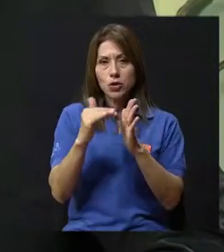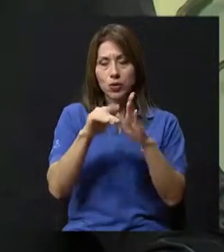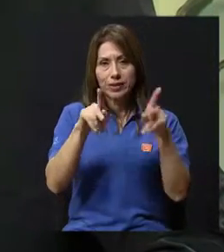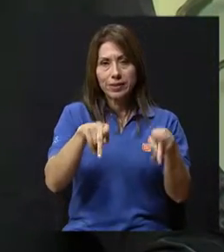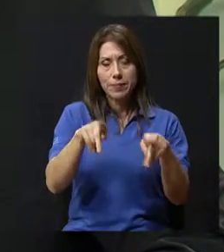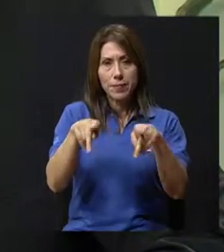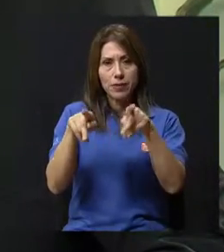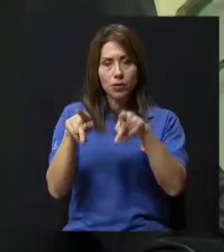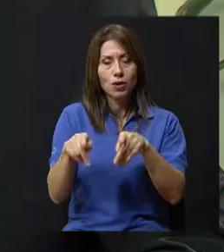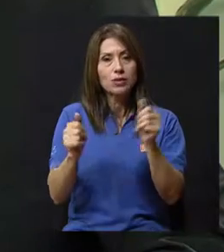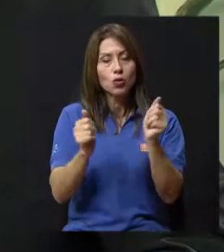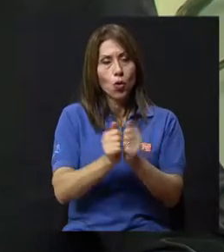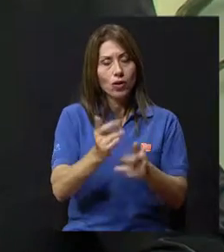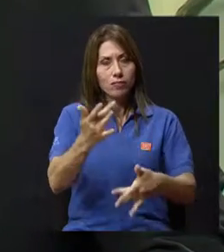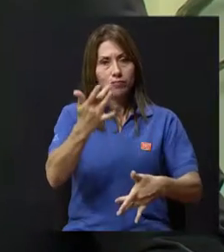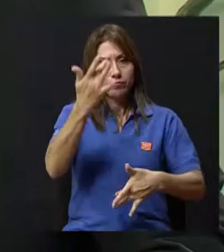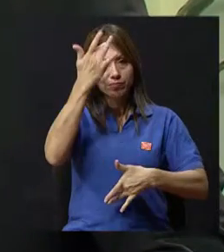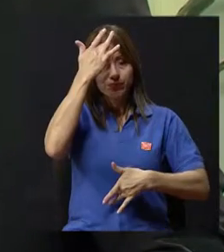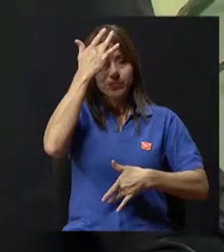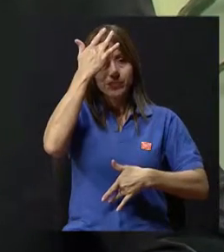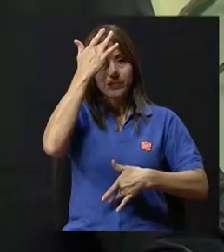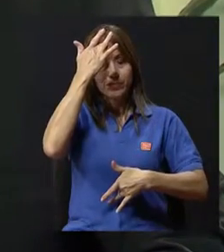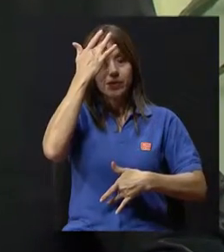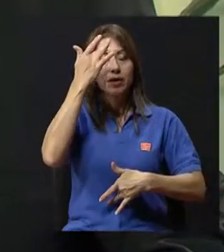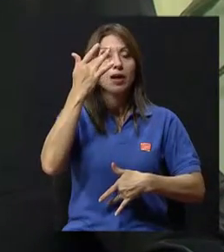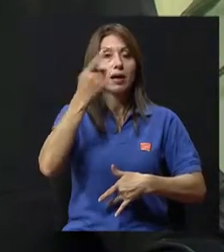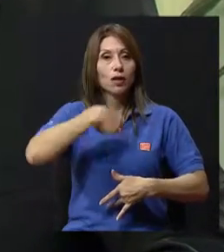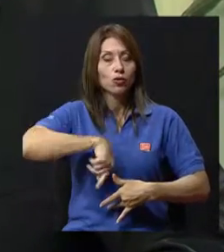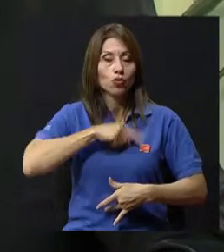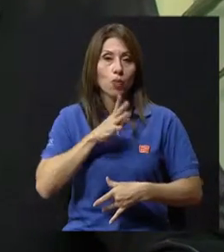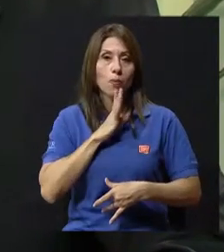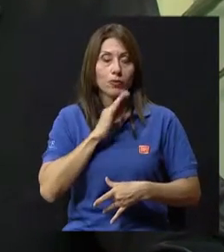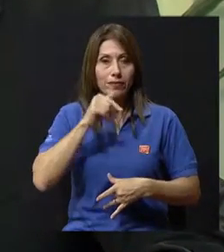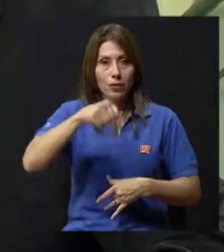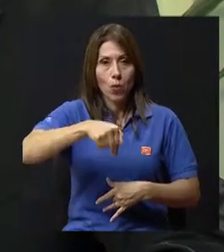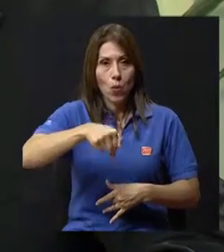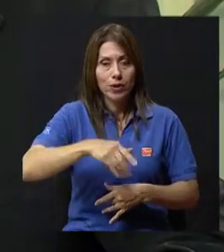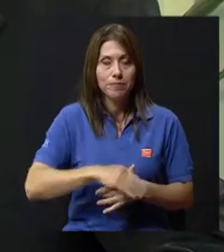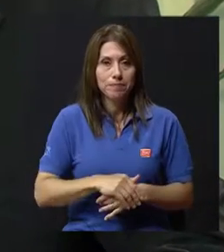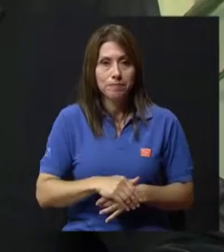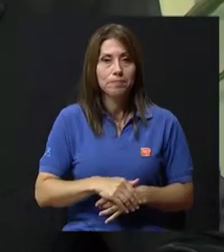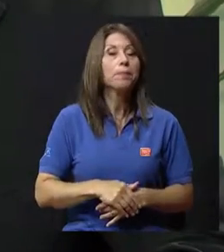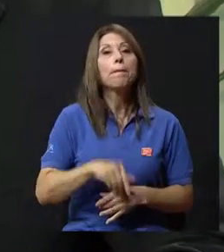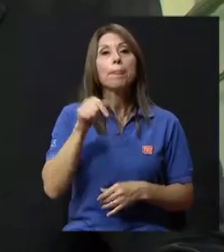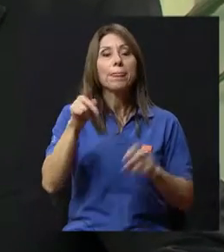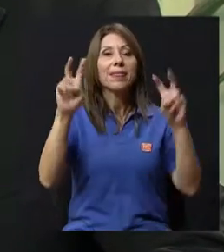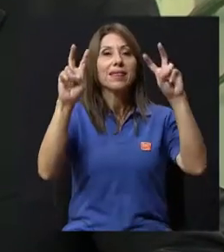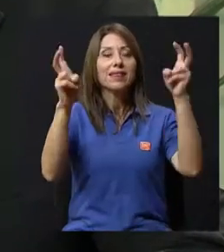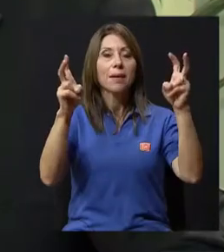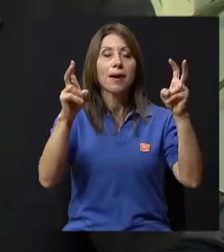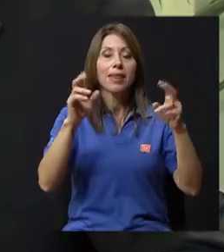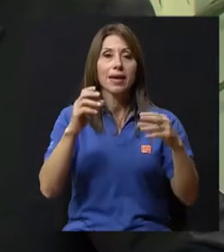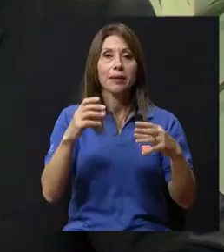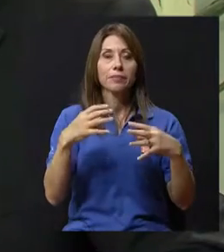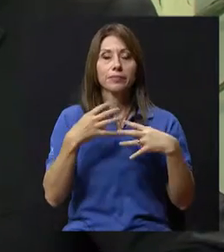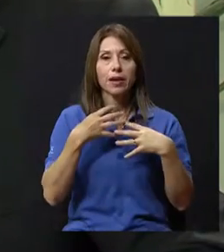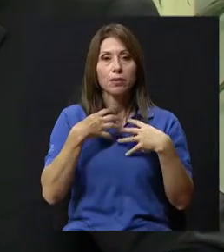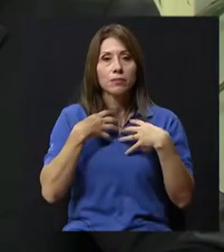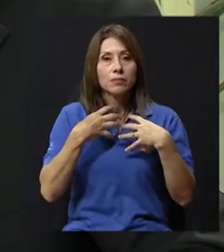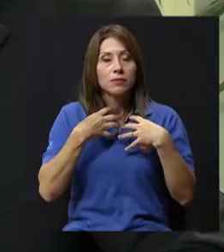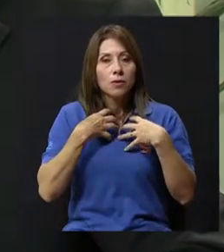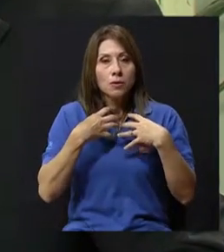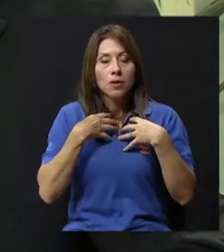millones de pacientes con esta enfermedad con la cual vamos a compartir con nuestro invitado el día de hoy, y es que tenemos el tema del asma.